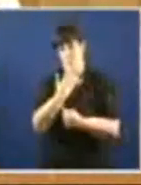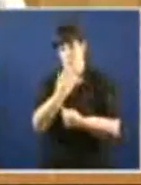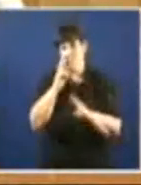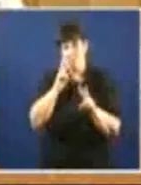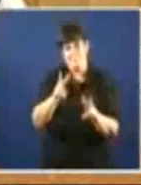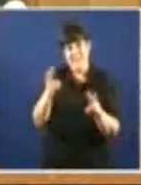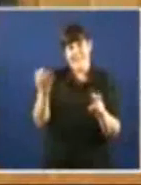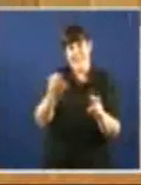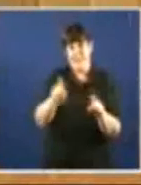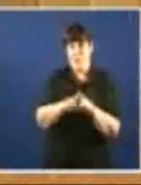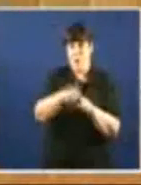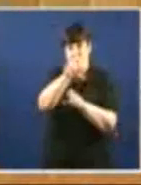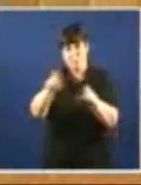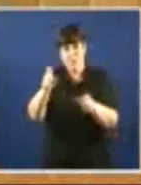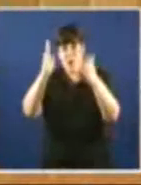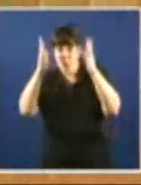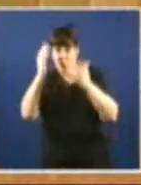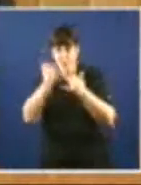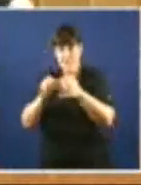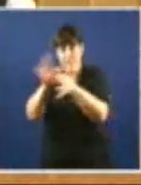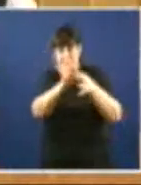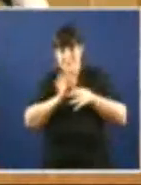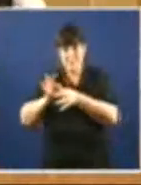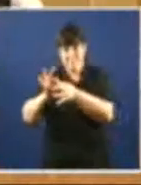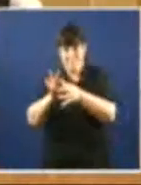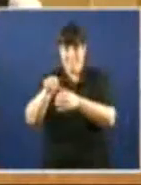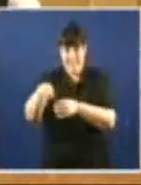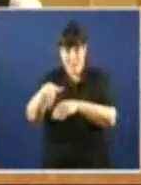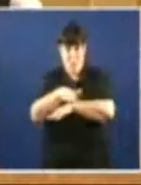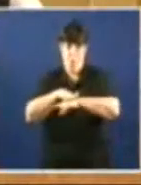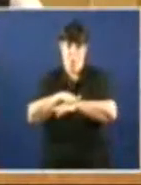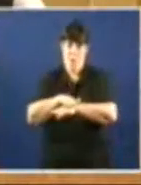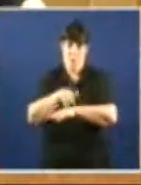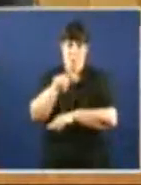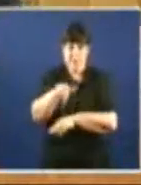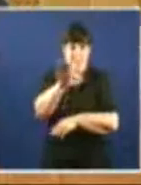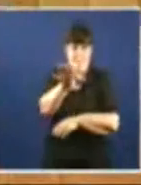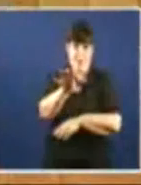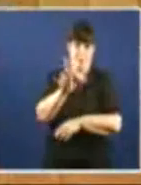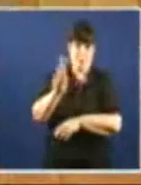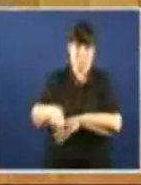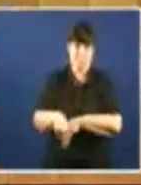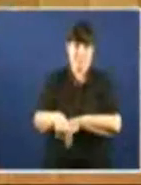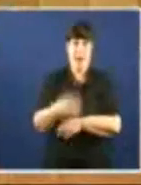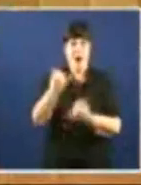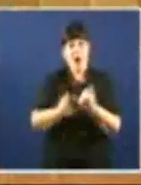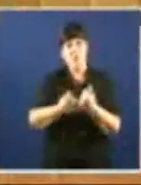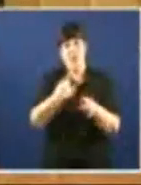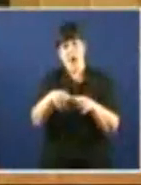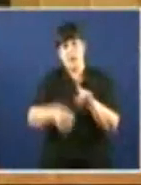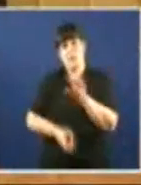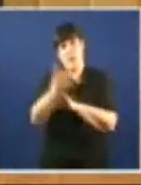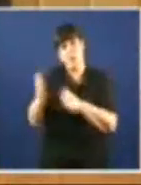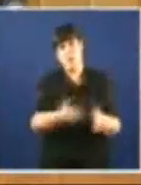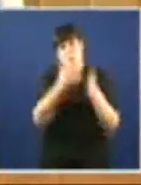esta conxura de necios Que este país E este goberno Podense Promover Actividades productivas Que beneficien ao país Capaces de